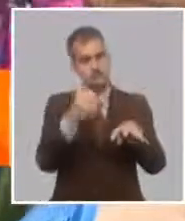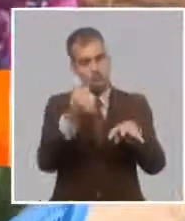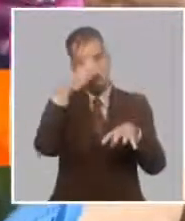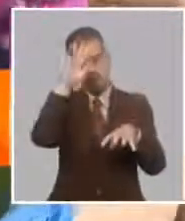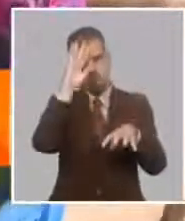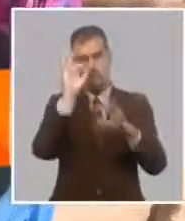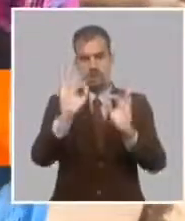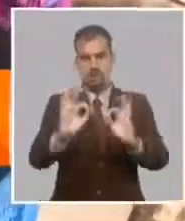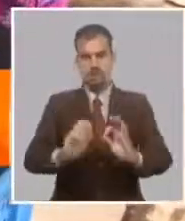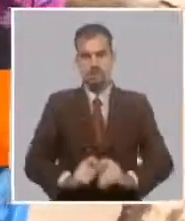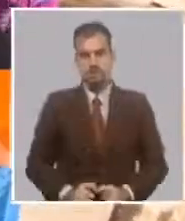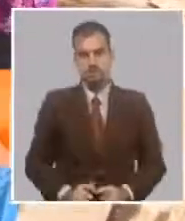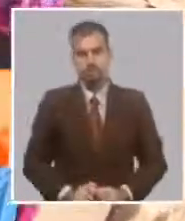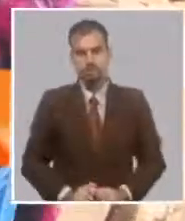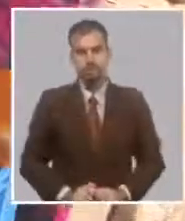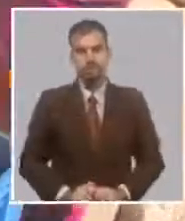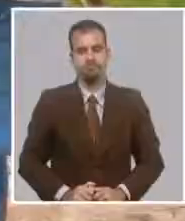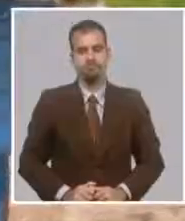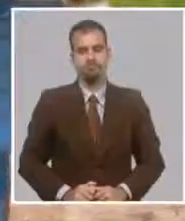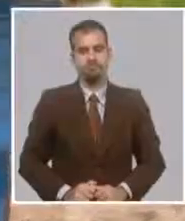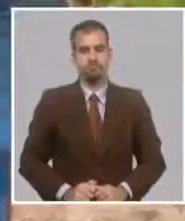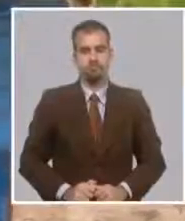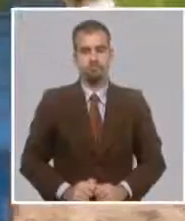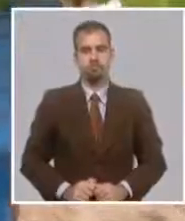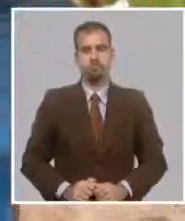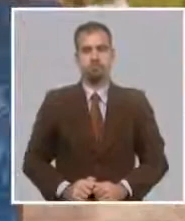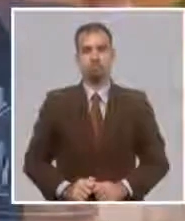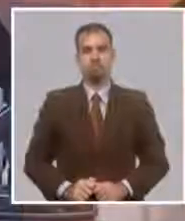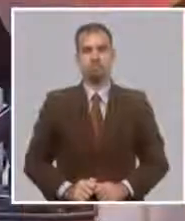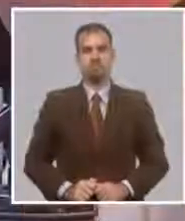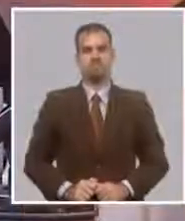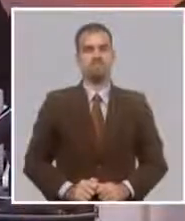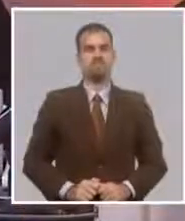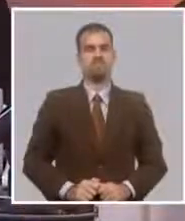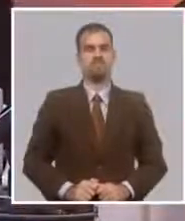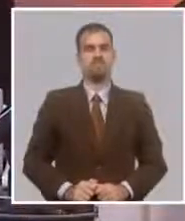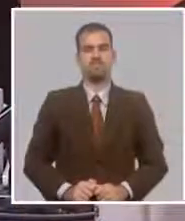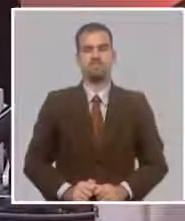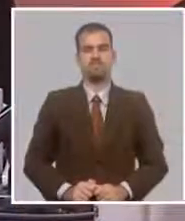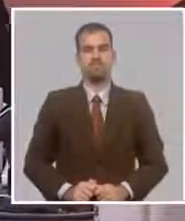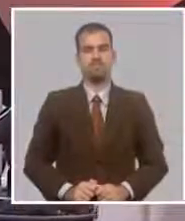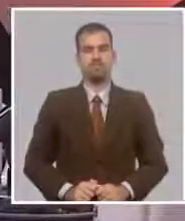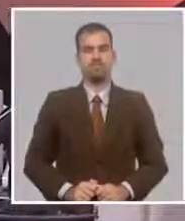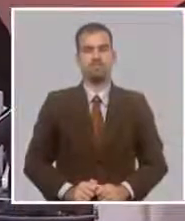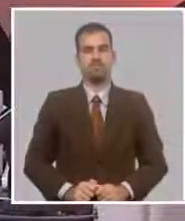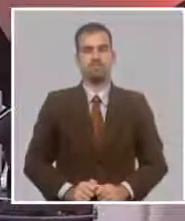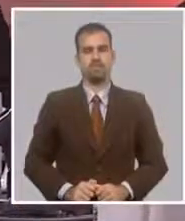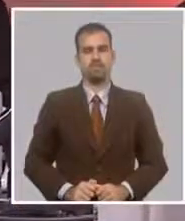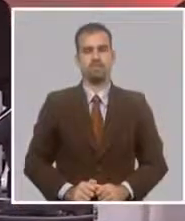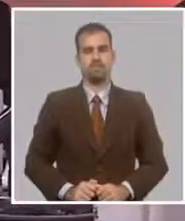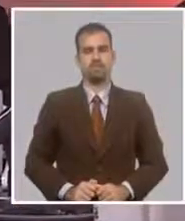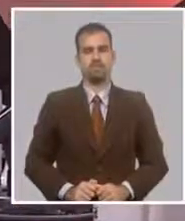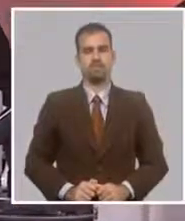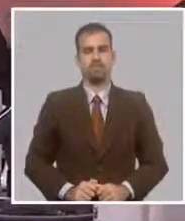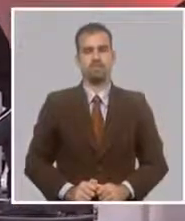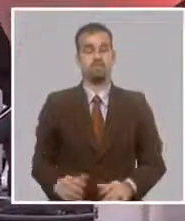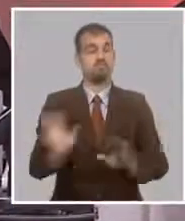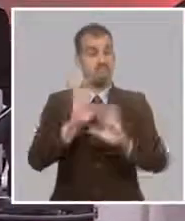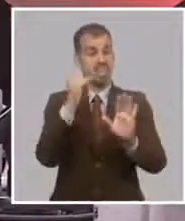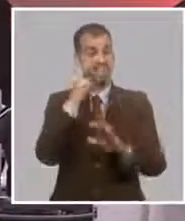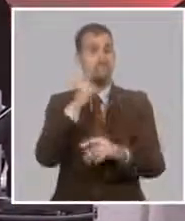Desde Villaclara, Griselis Moreno, especial para la Mesa Redonda. Bueno, una provincia que tiene importantes